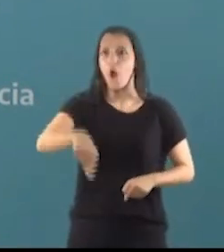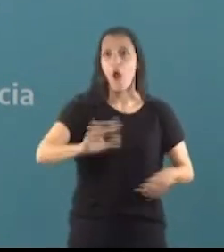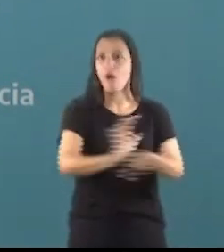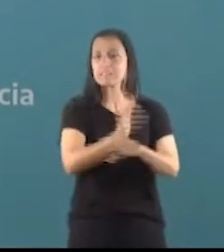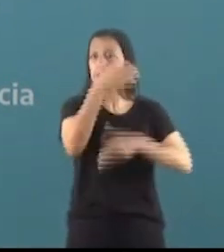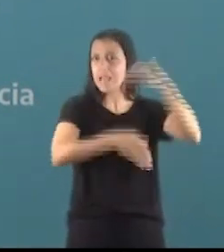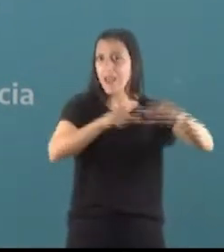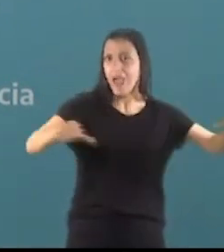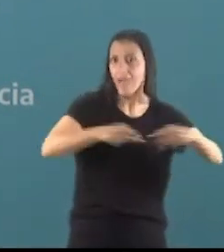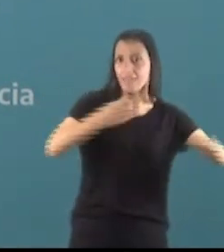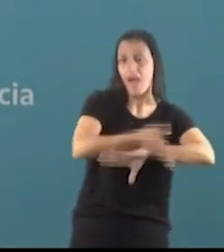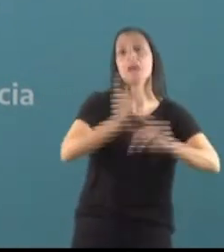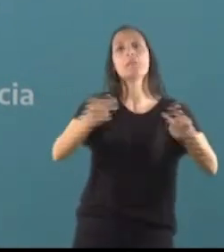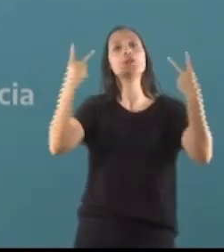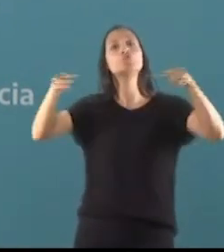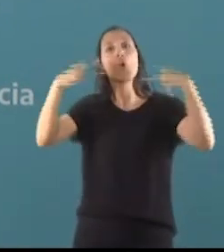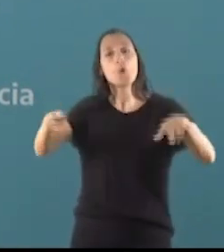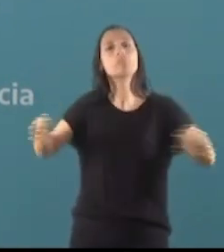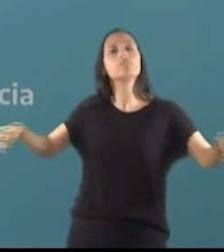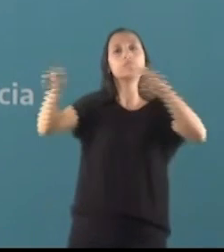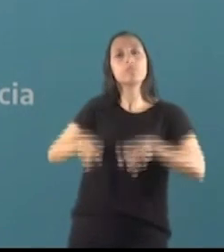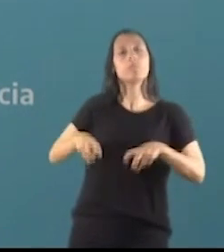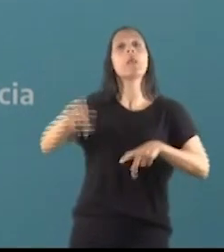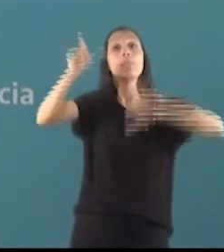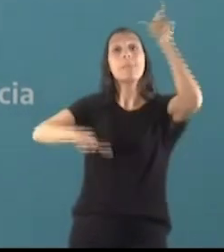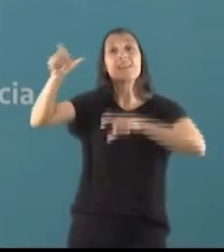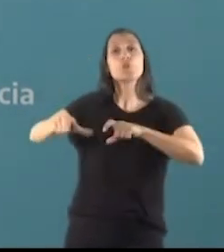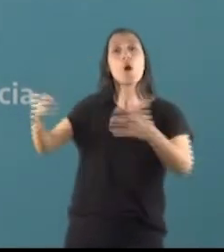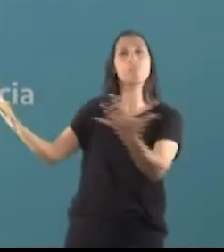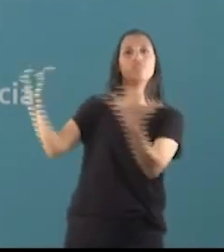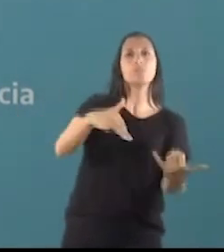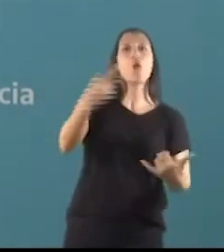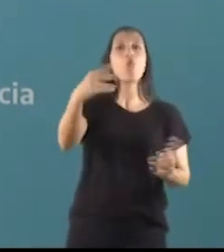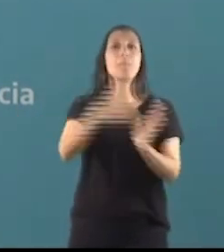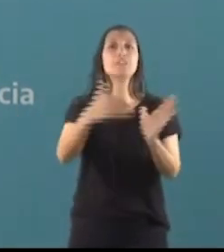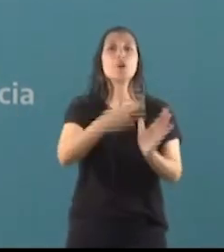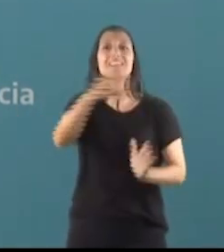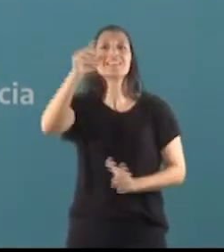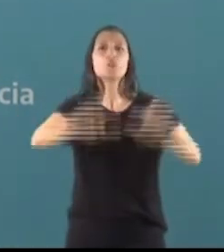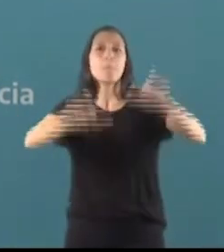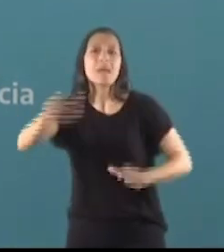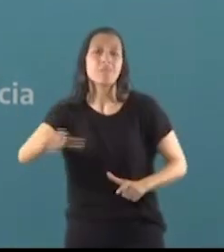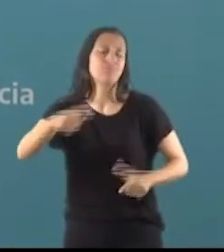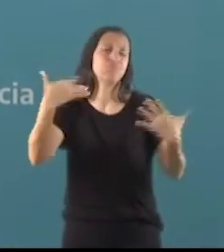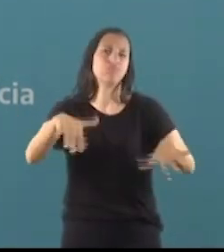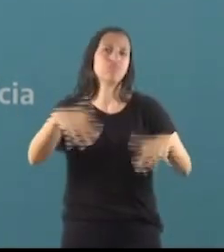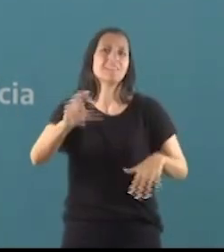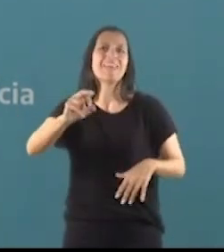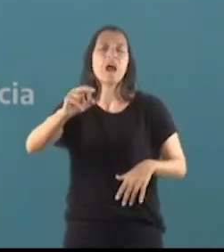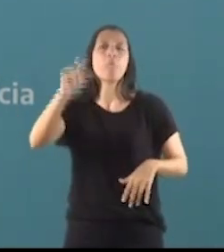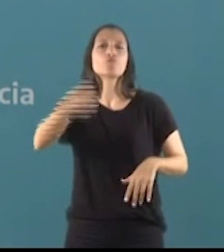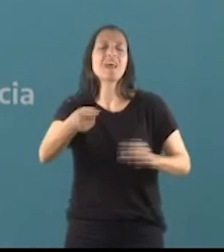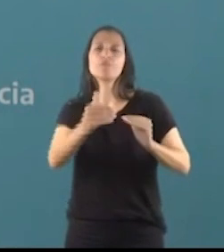cuatrimestre ingresaron 2.300.000 turistas, es un 190% más que en el mismo